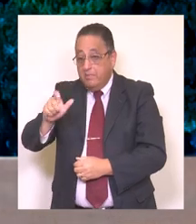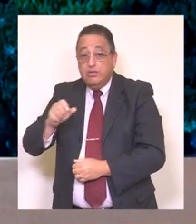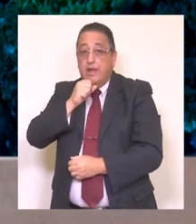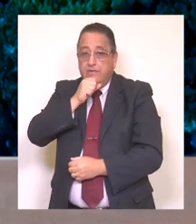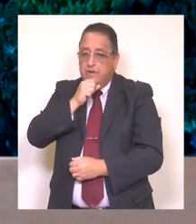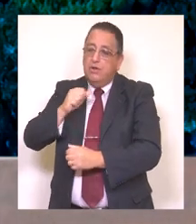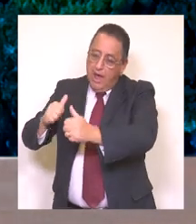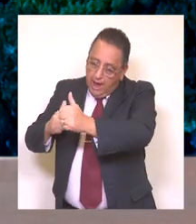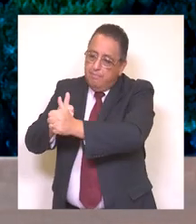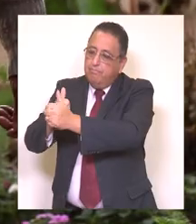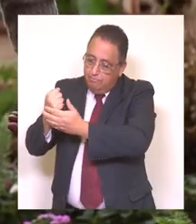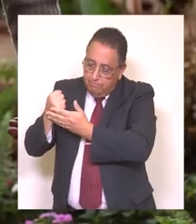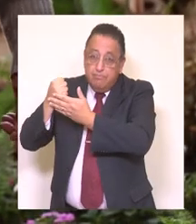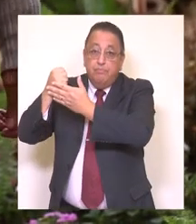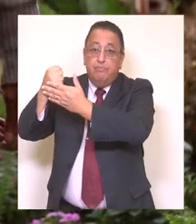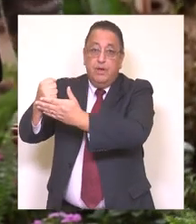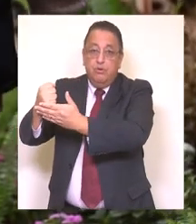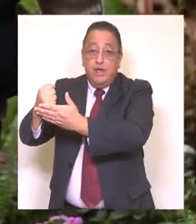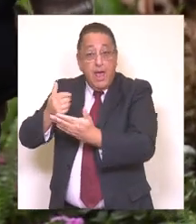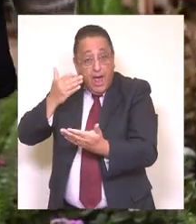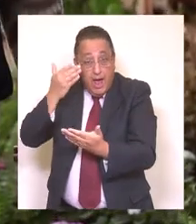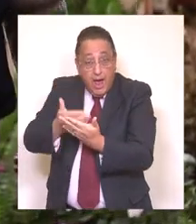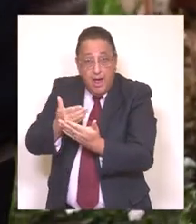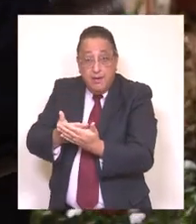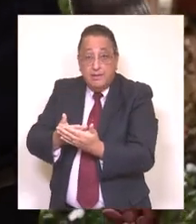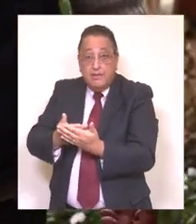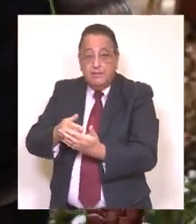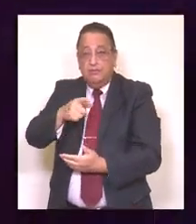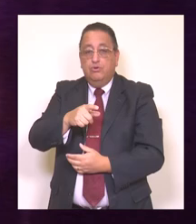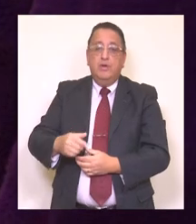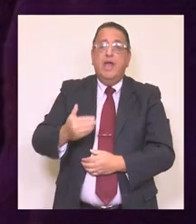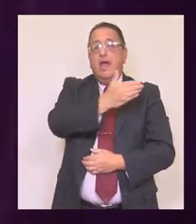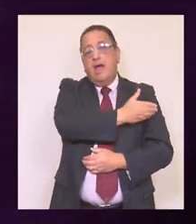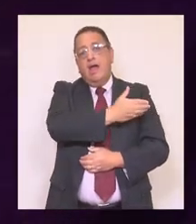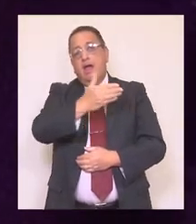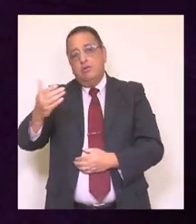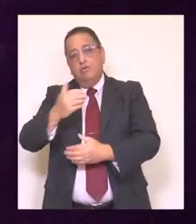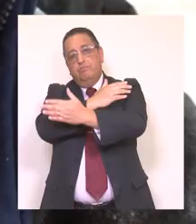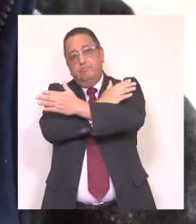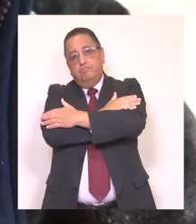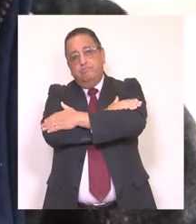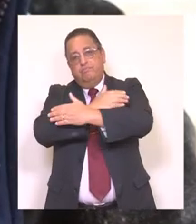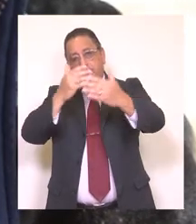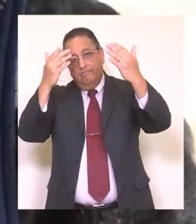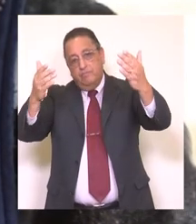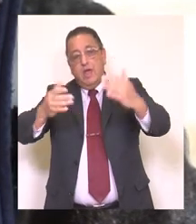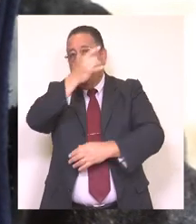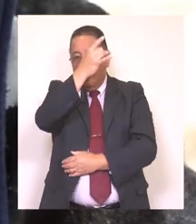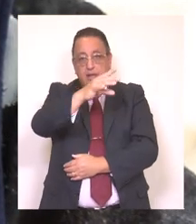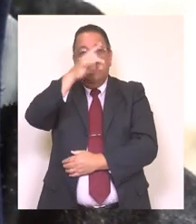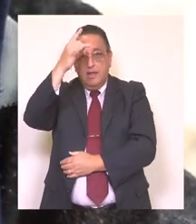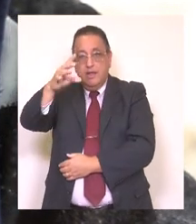de nuestros adultos mayores. Quiero aprovechar esta especial ocasión para enviarles un afectuoso saludo a todos ellos,